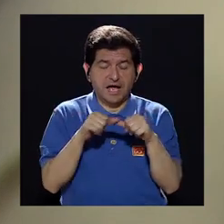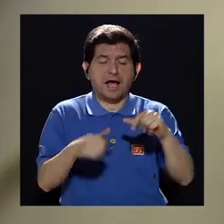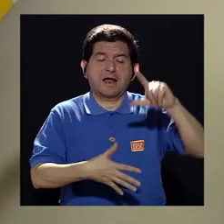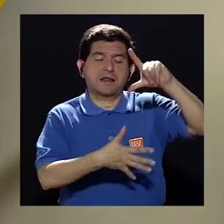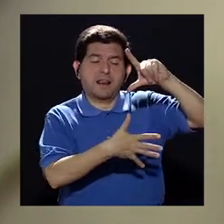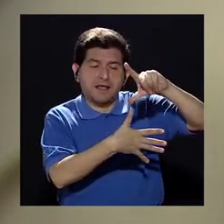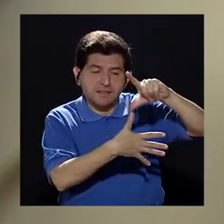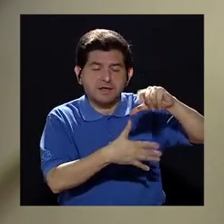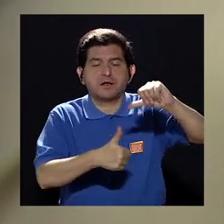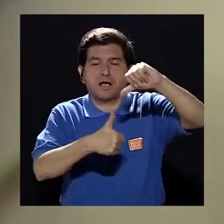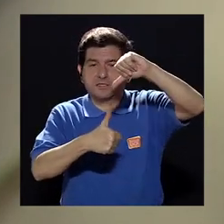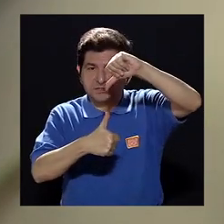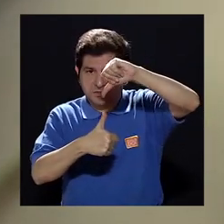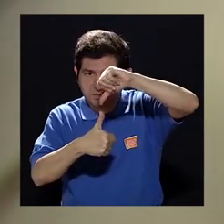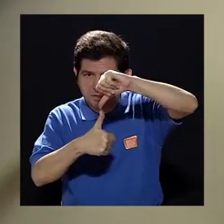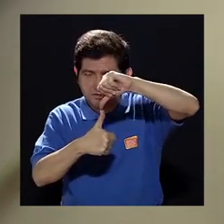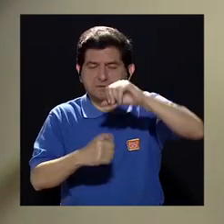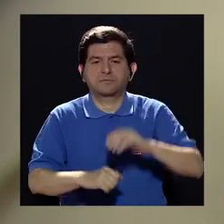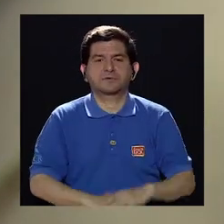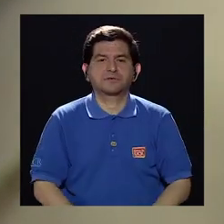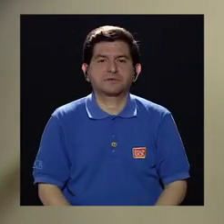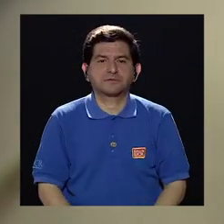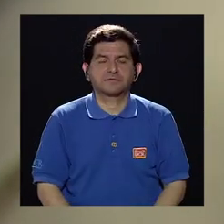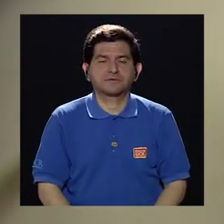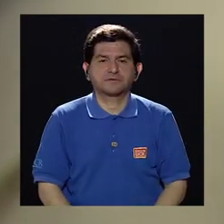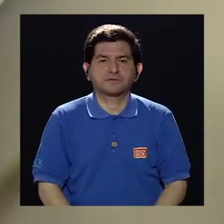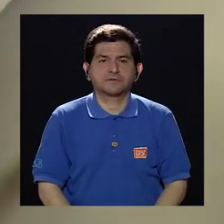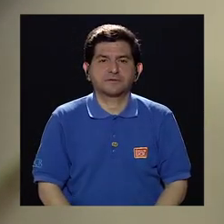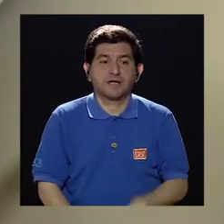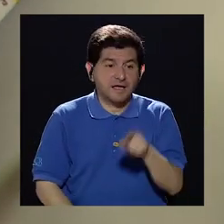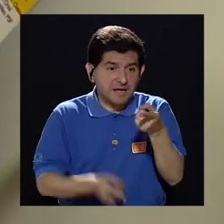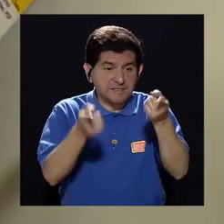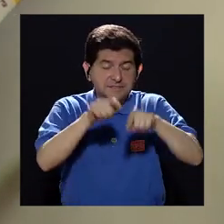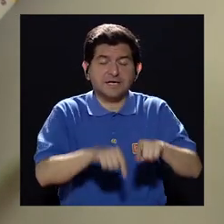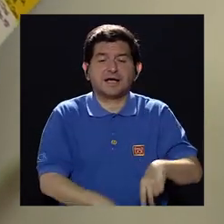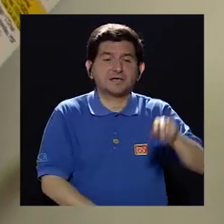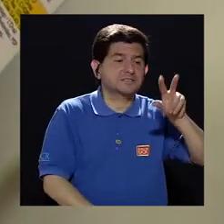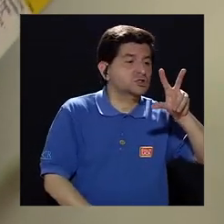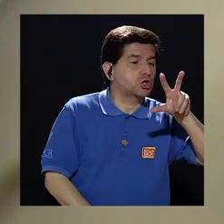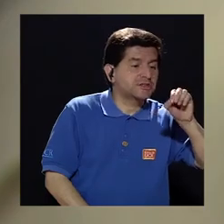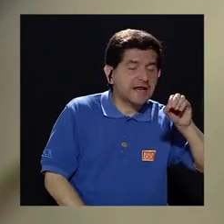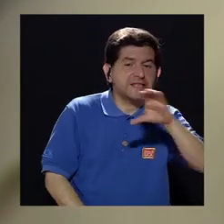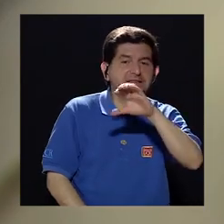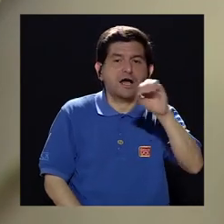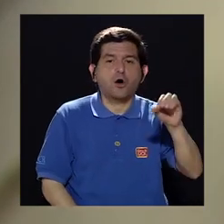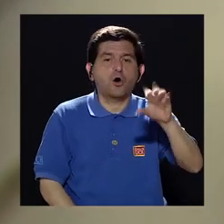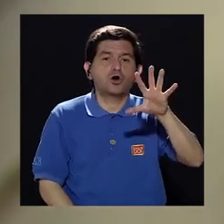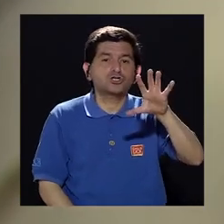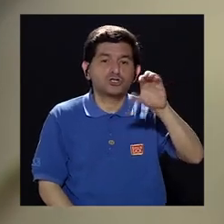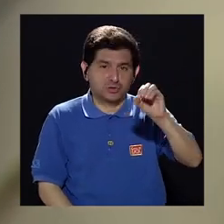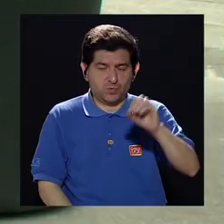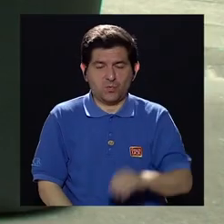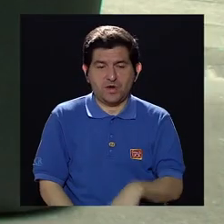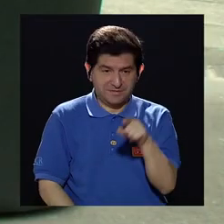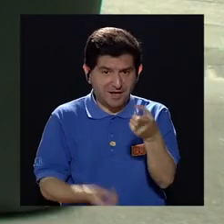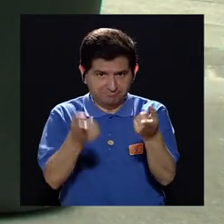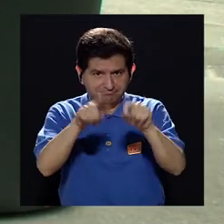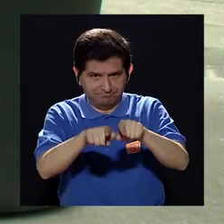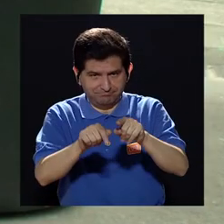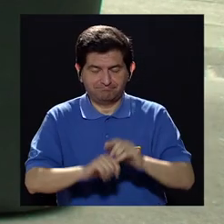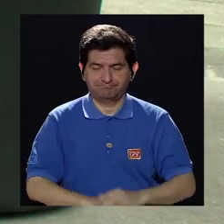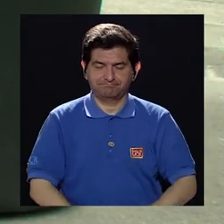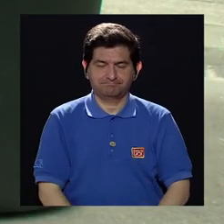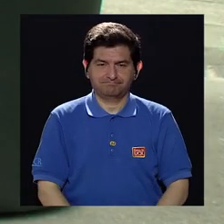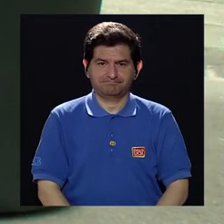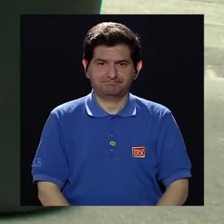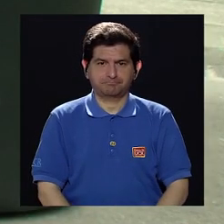Latinoamérica, Centroamérica, es un 30 o un 50, como en este caso.